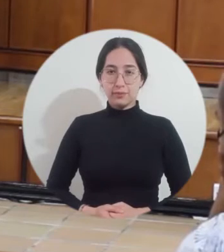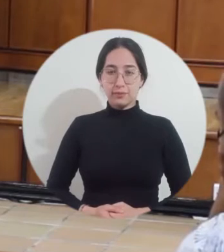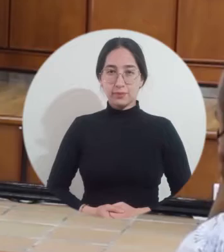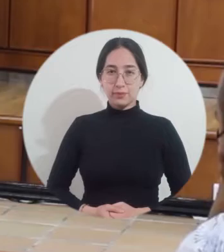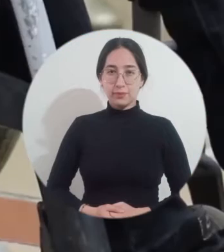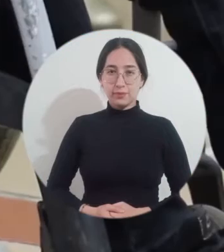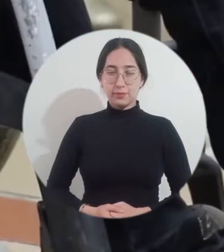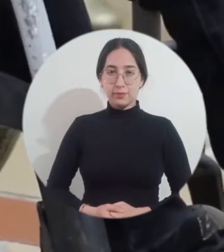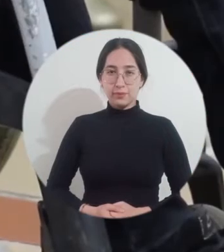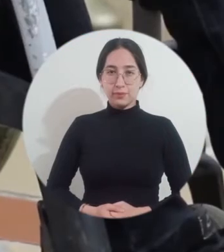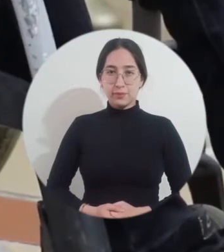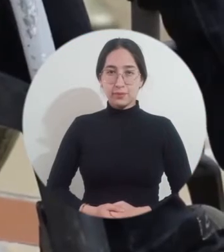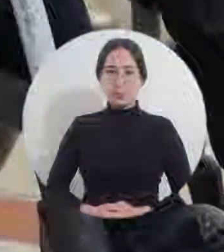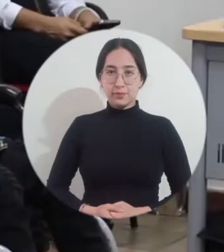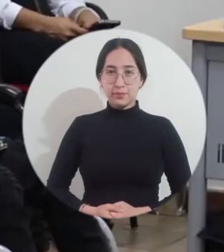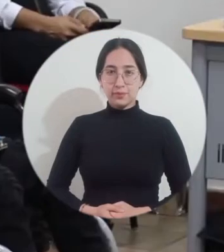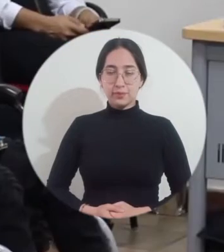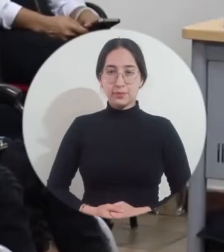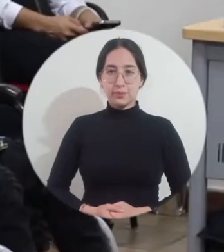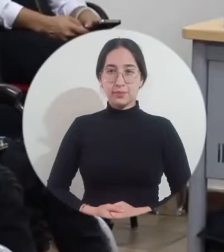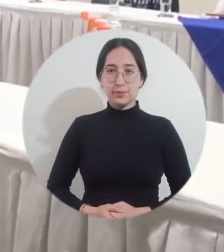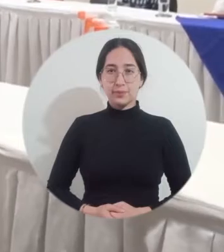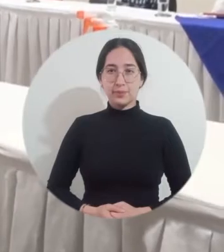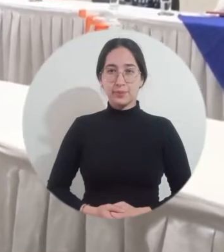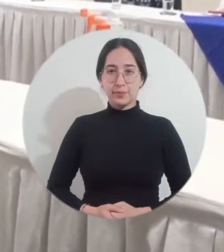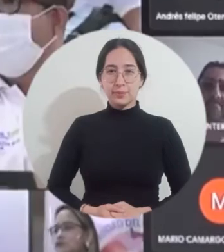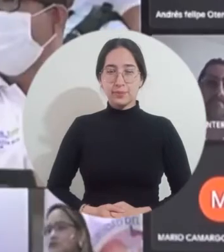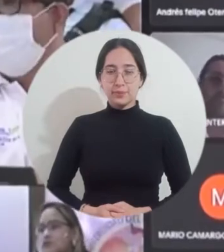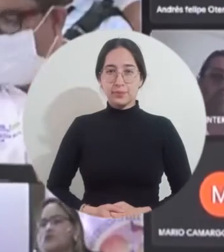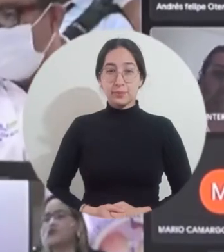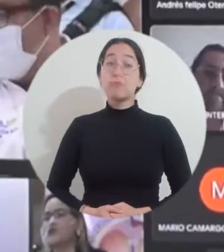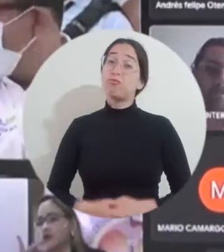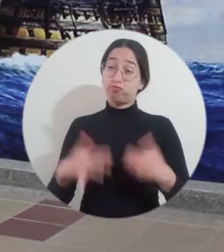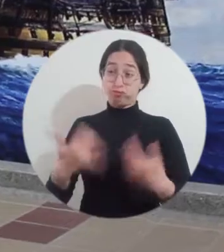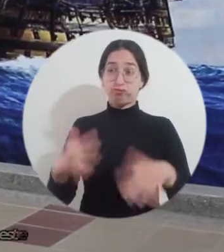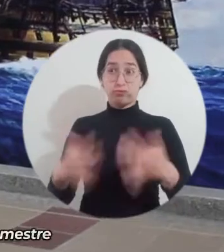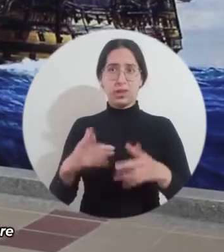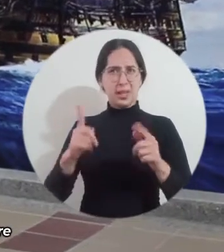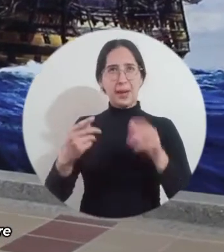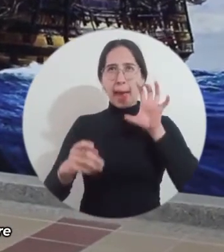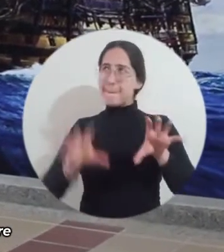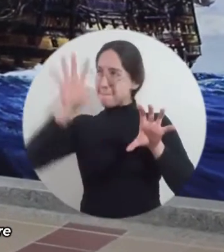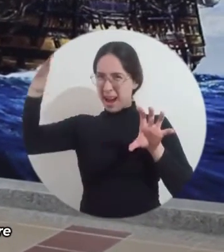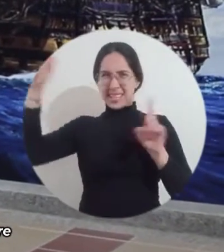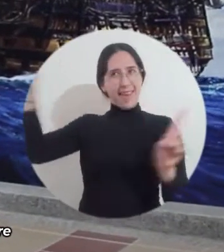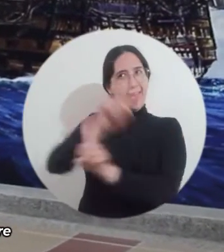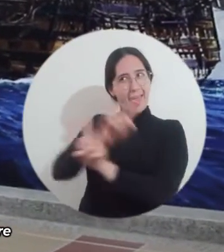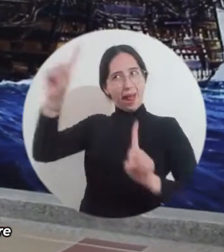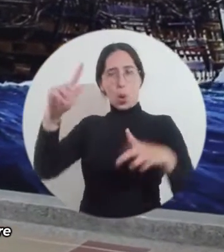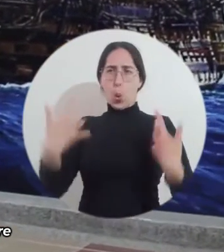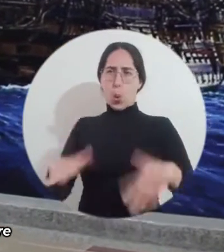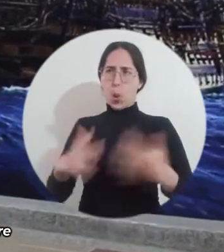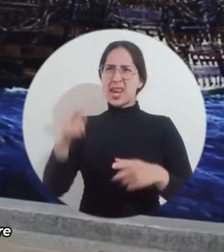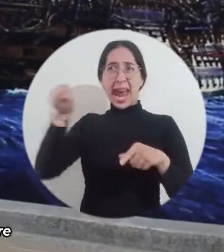demostrado la verdadera inclusión y no solamente eso, sino que hemos ganado protagonismo a nivel nacional. Destaco los intercambios, que gracias a